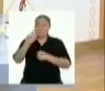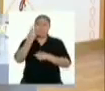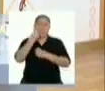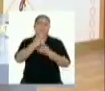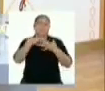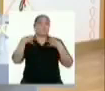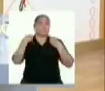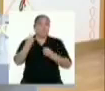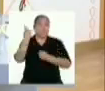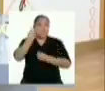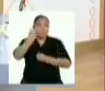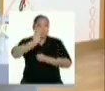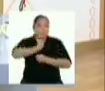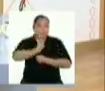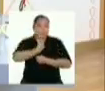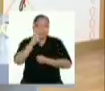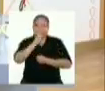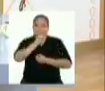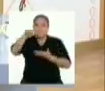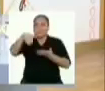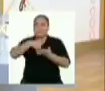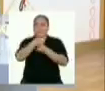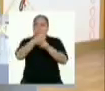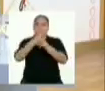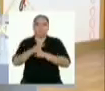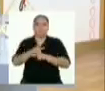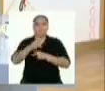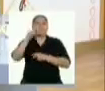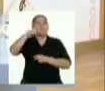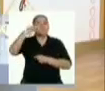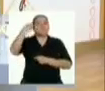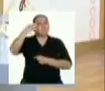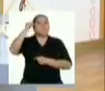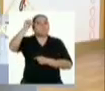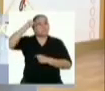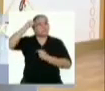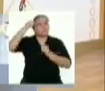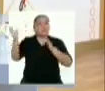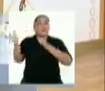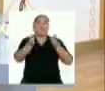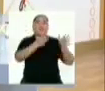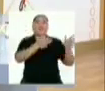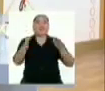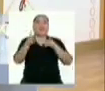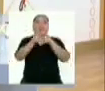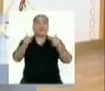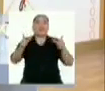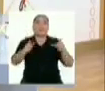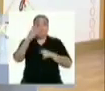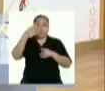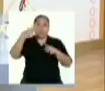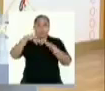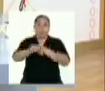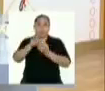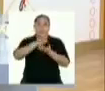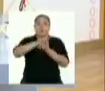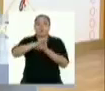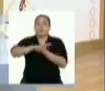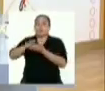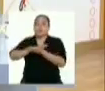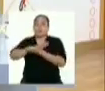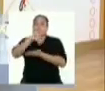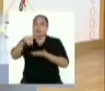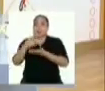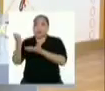Todas y todos debemos cuidarnos. Por eso, recuerda ventilar los espacios donde te encuentres y desinfectar